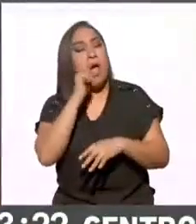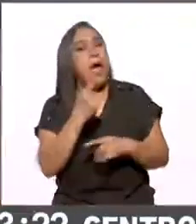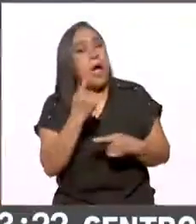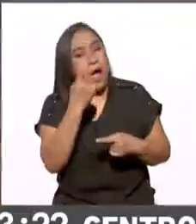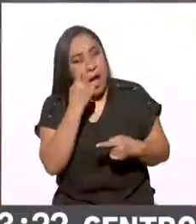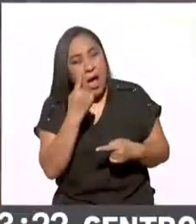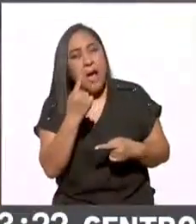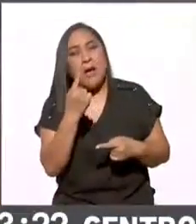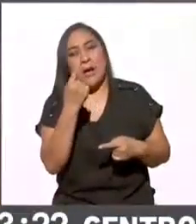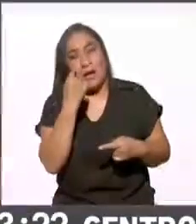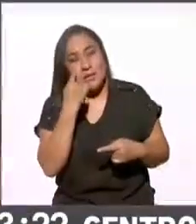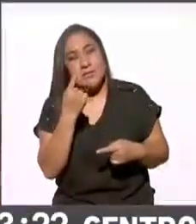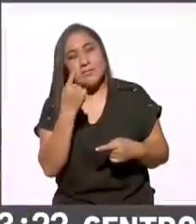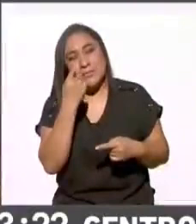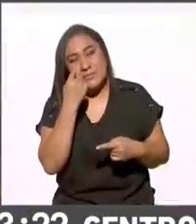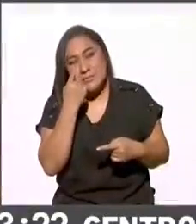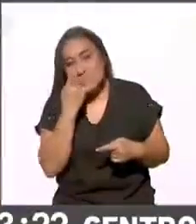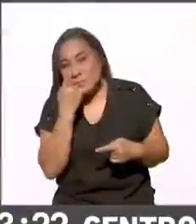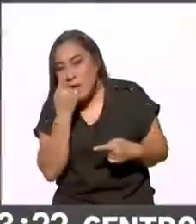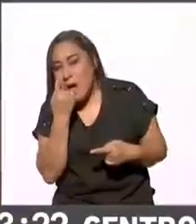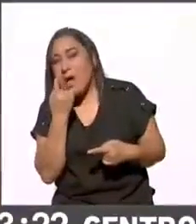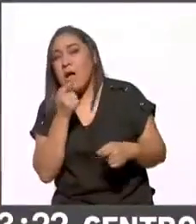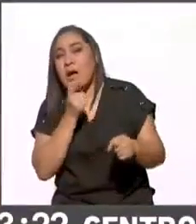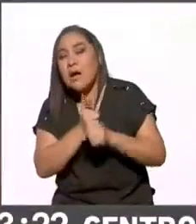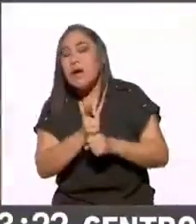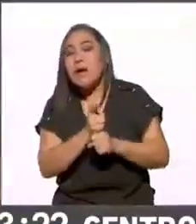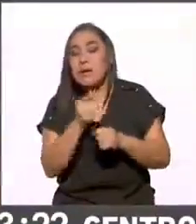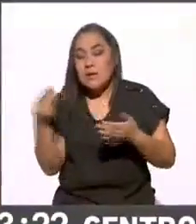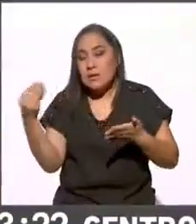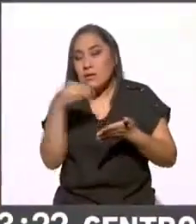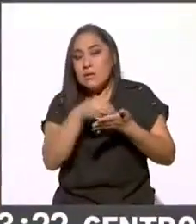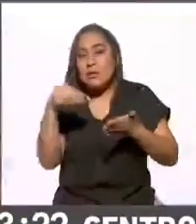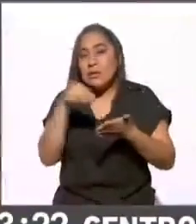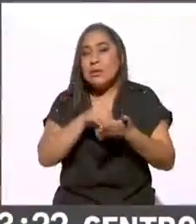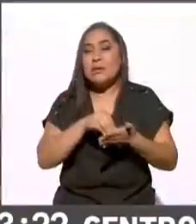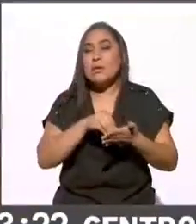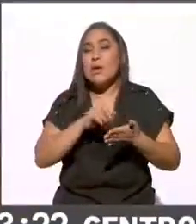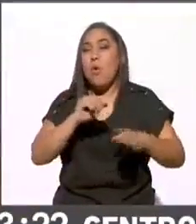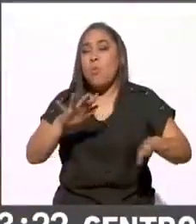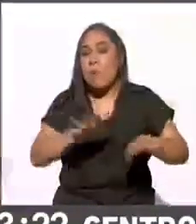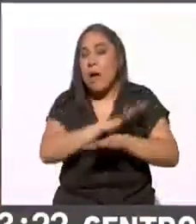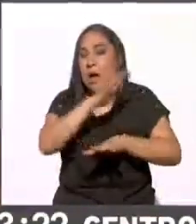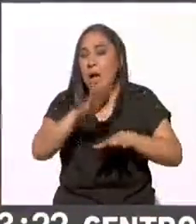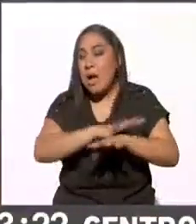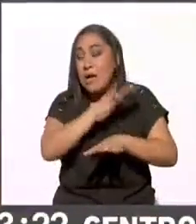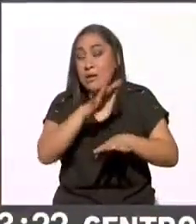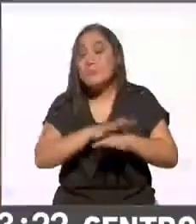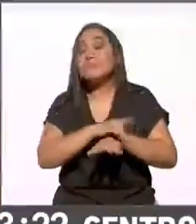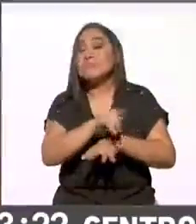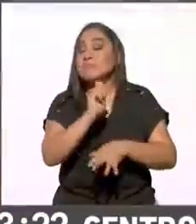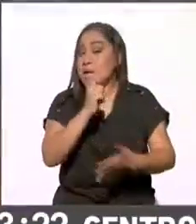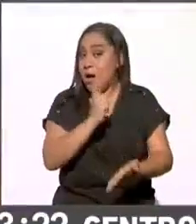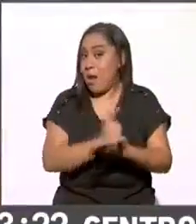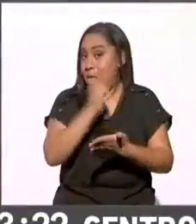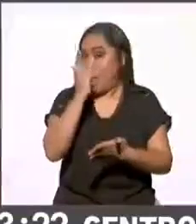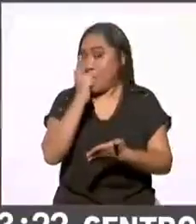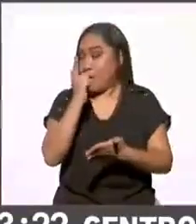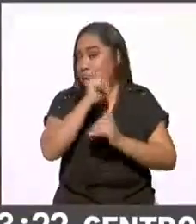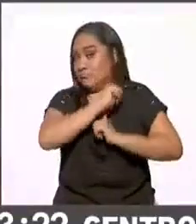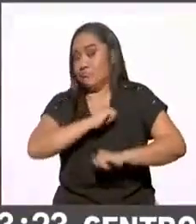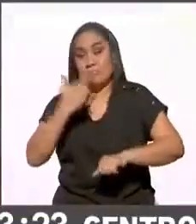Y eso supone una manipulación de los datos oficiales y es delito federal. Tenemos